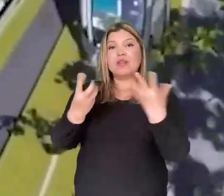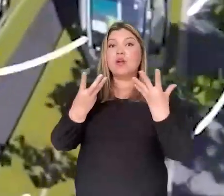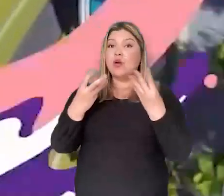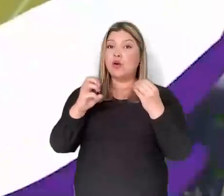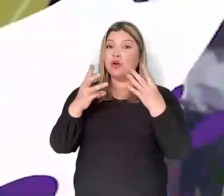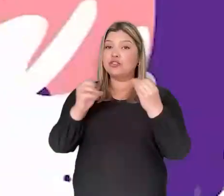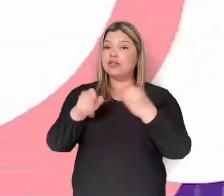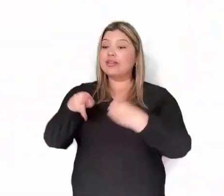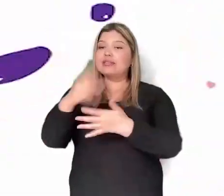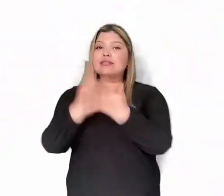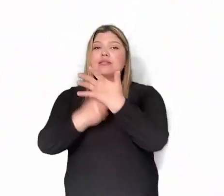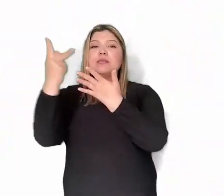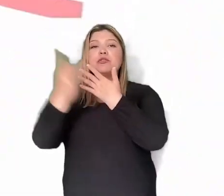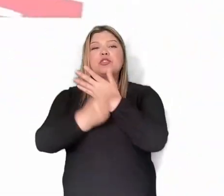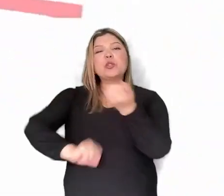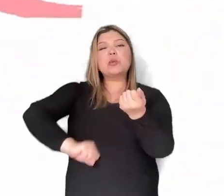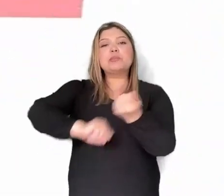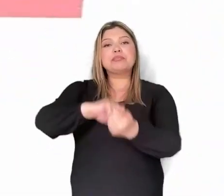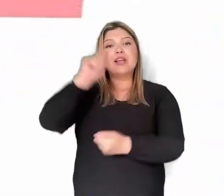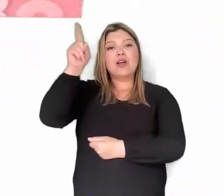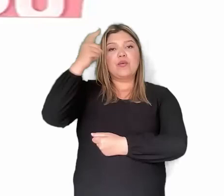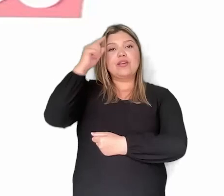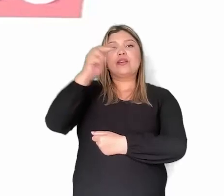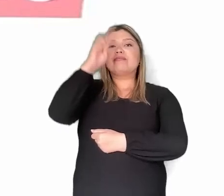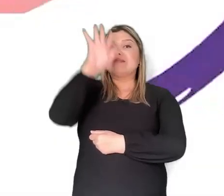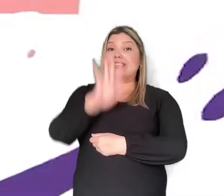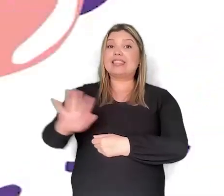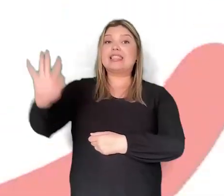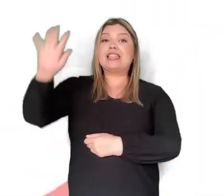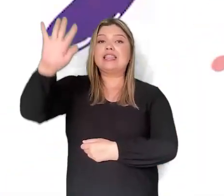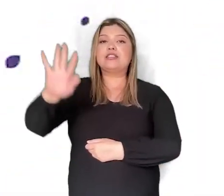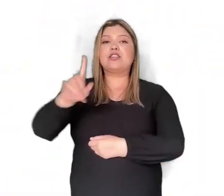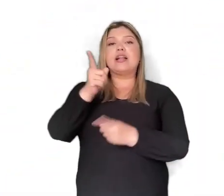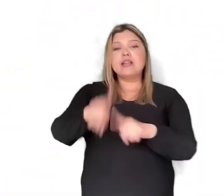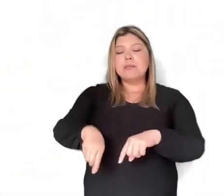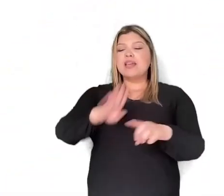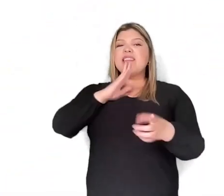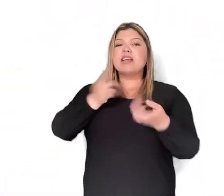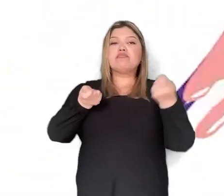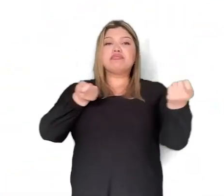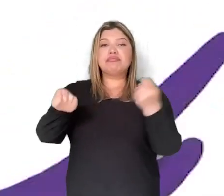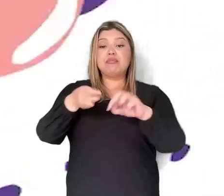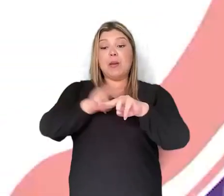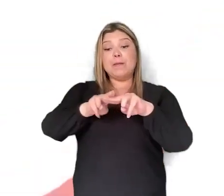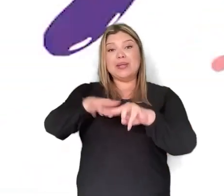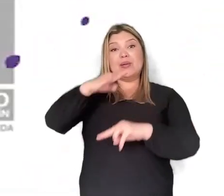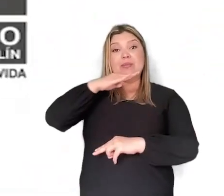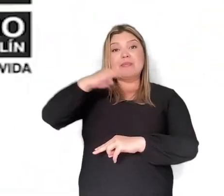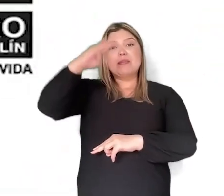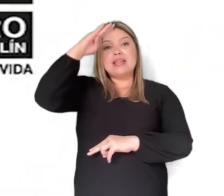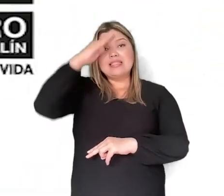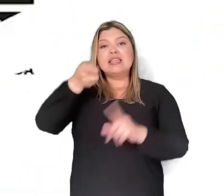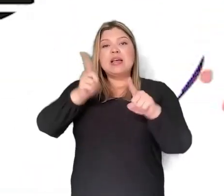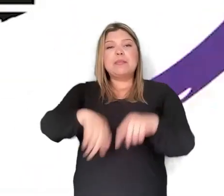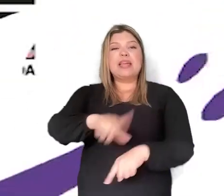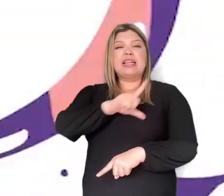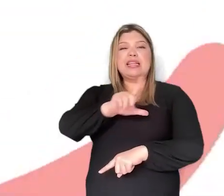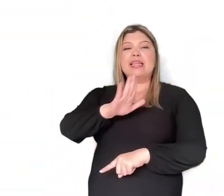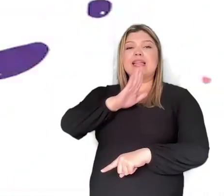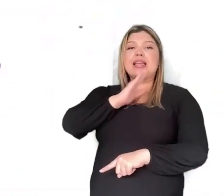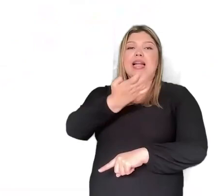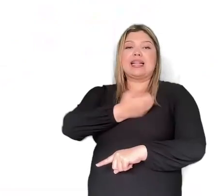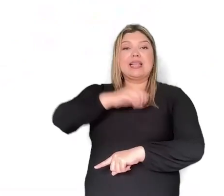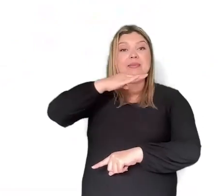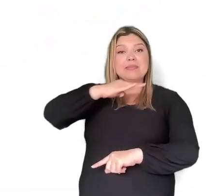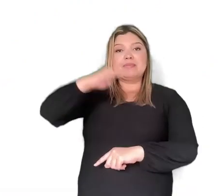la 80, un proyecto apoyado por el Gobierno Nacional, gerenciado por el Metro de Medellín y liderado por el